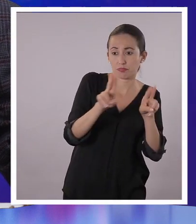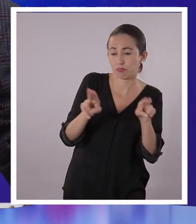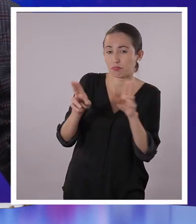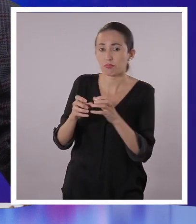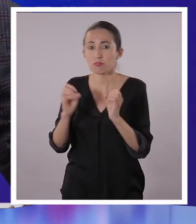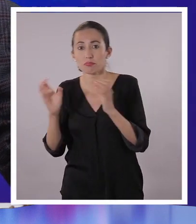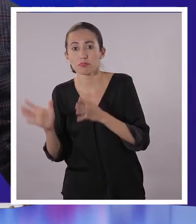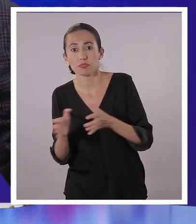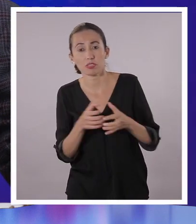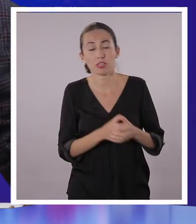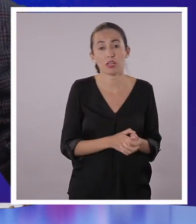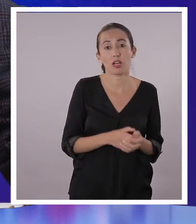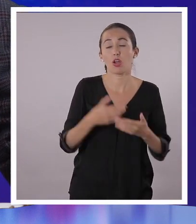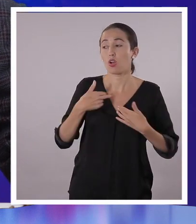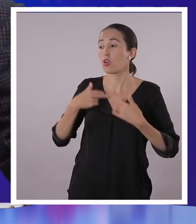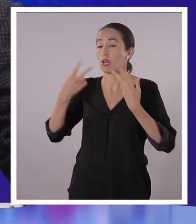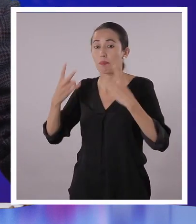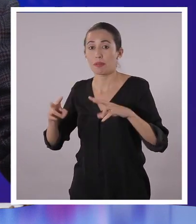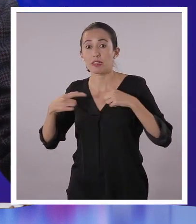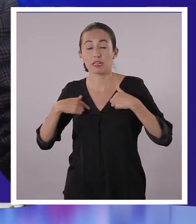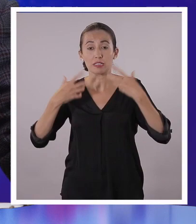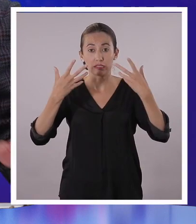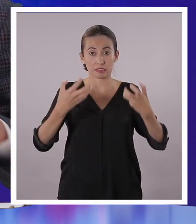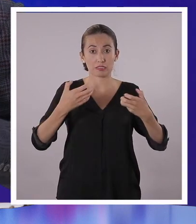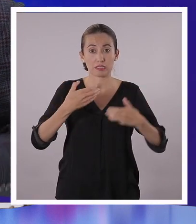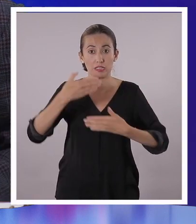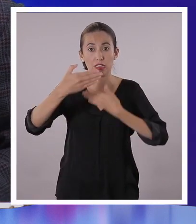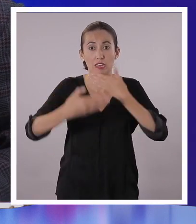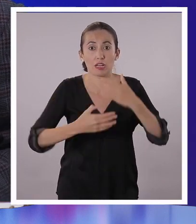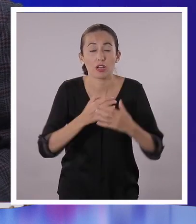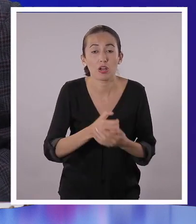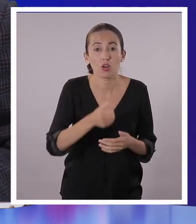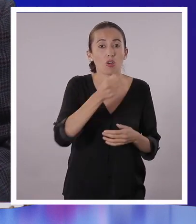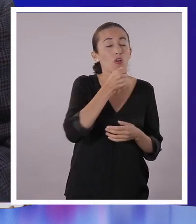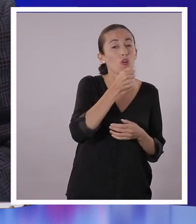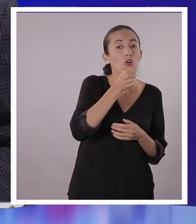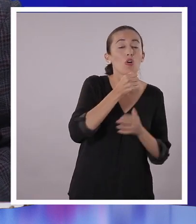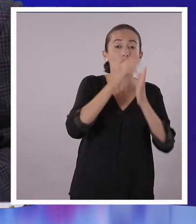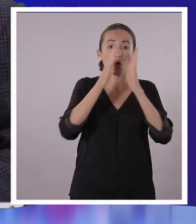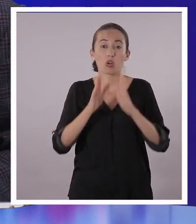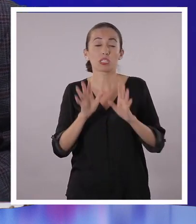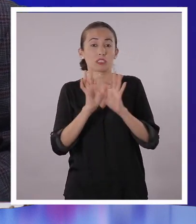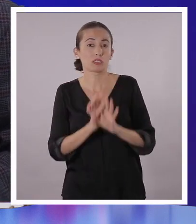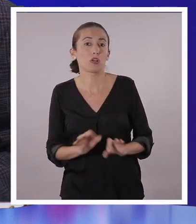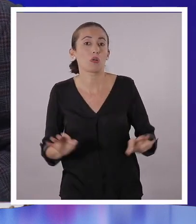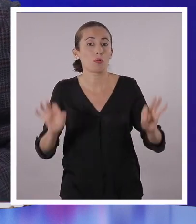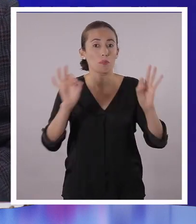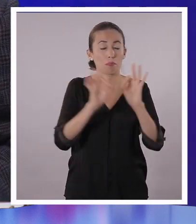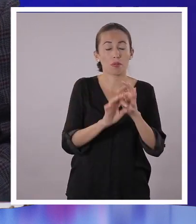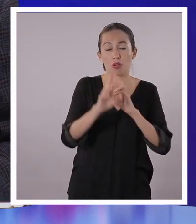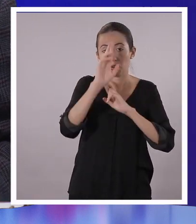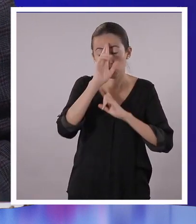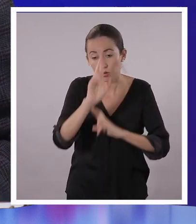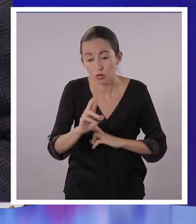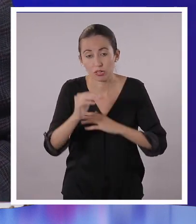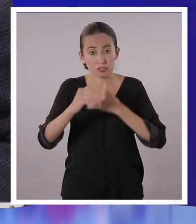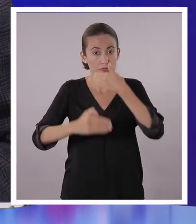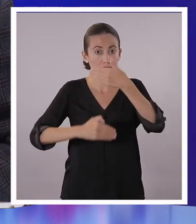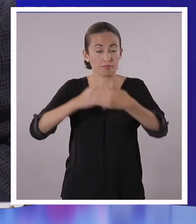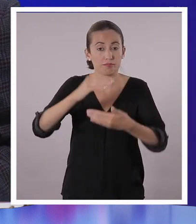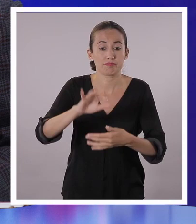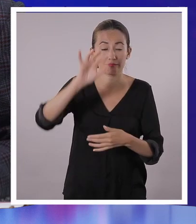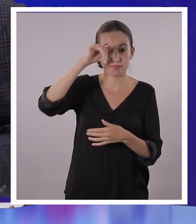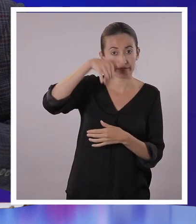explotación que se les está haciendo. Exacto. Yo también quiero destacar que esta profesión es muy importante y creo que merece la pena